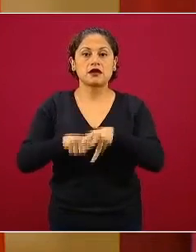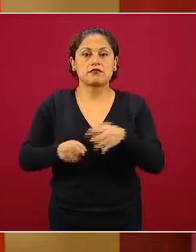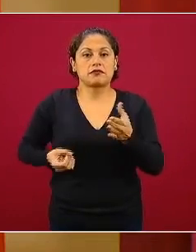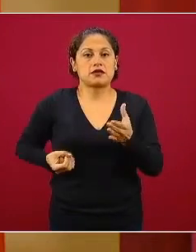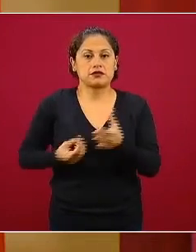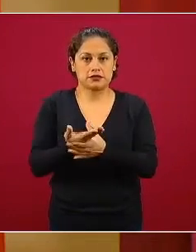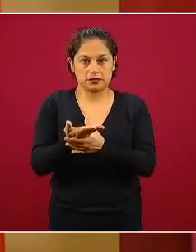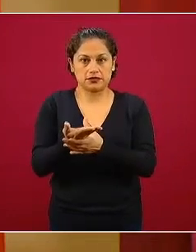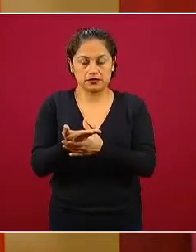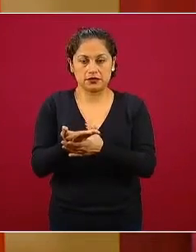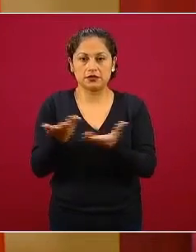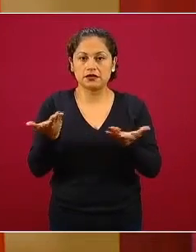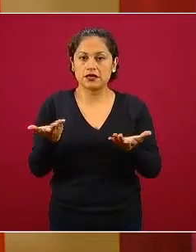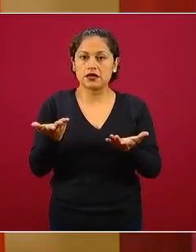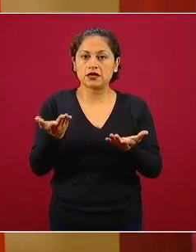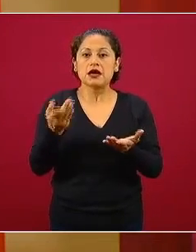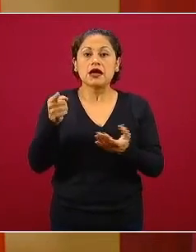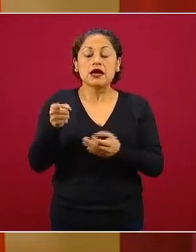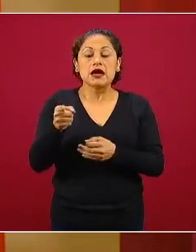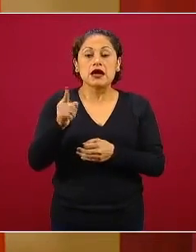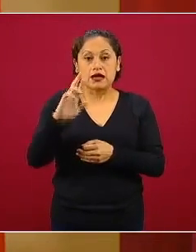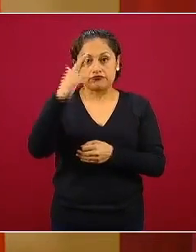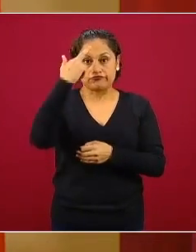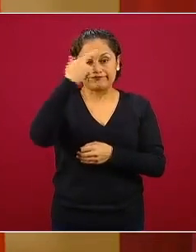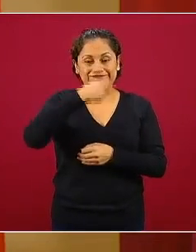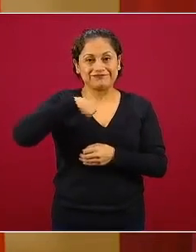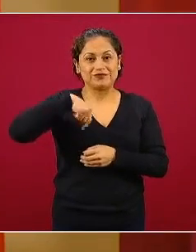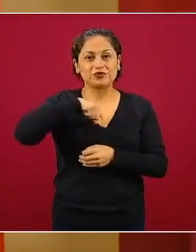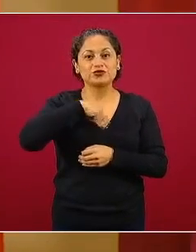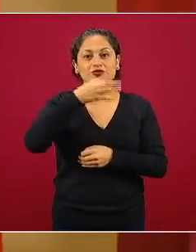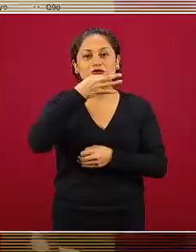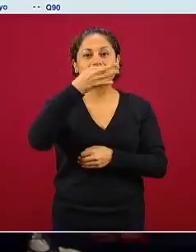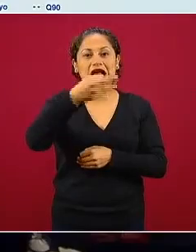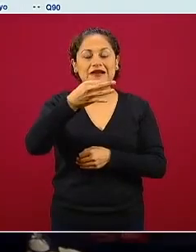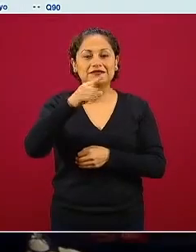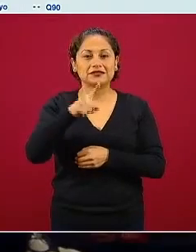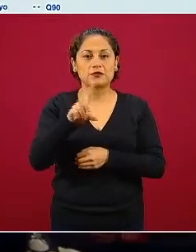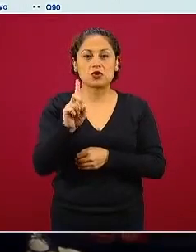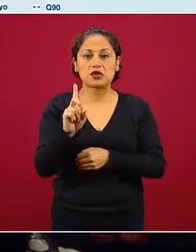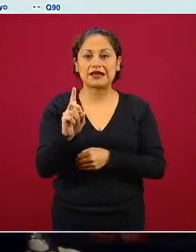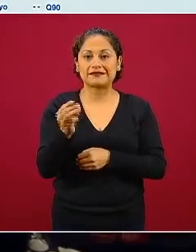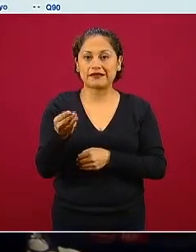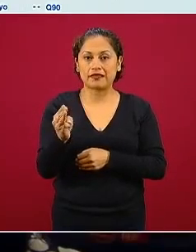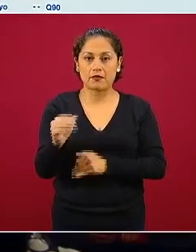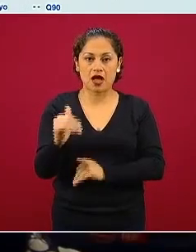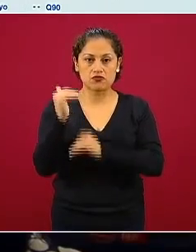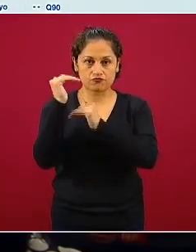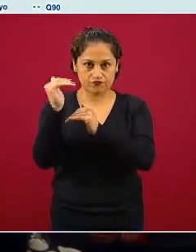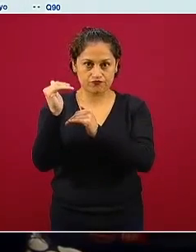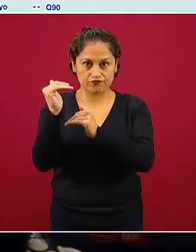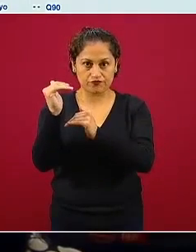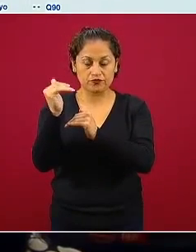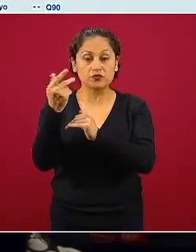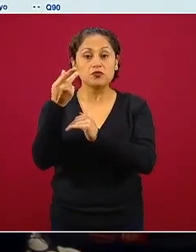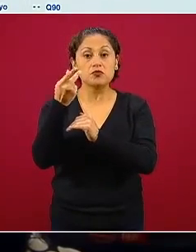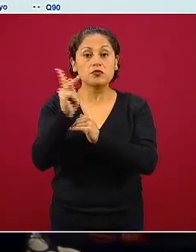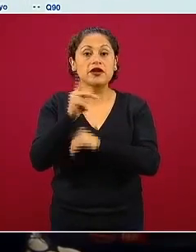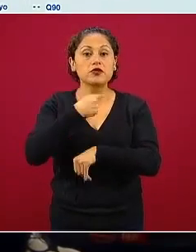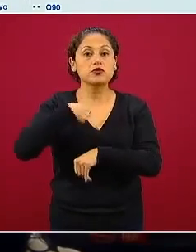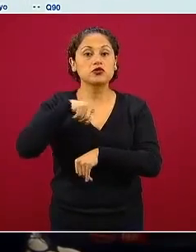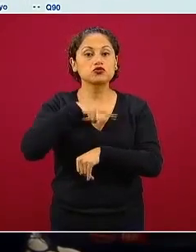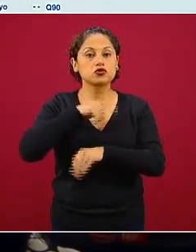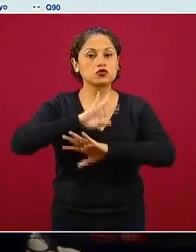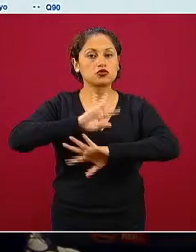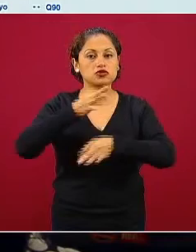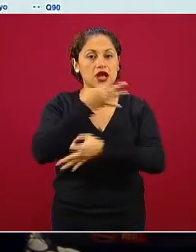el 30 de mayo que quiere decir que si la quitamos que va a pasar no temer no quiere decir que nos